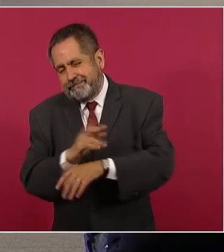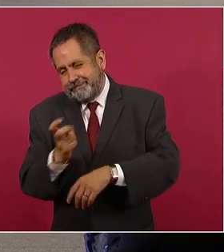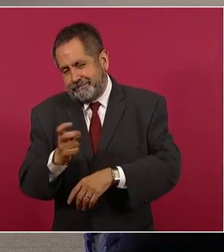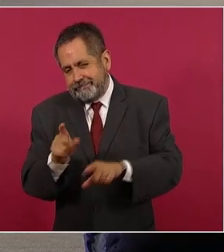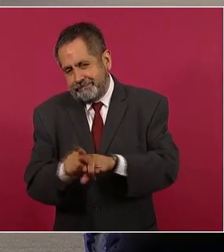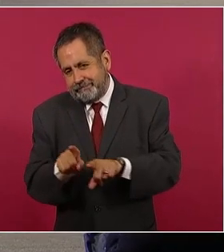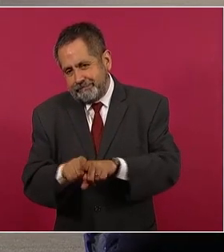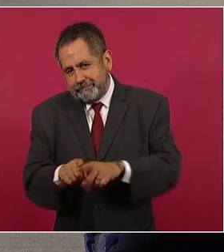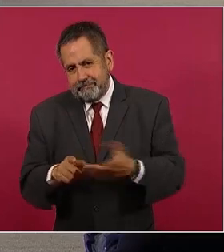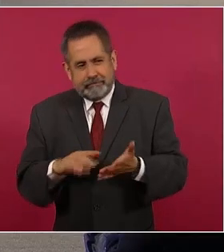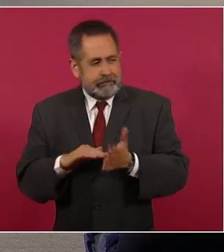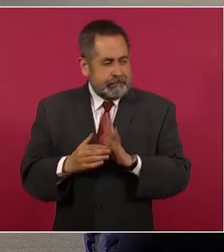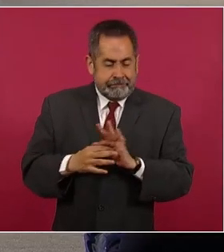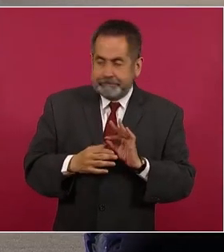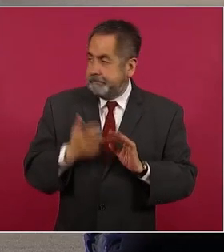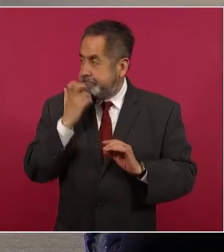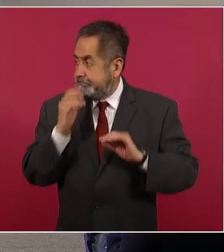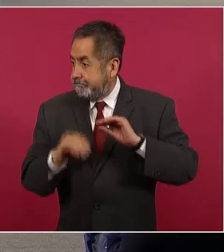Es un medio sutil.